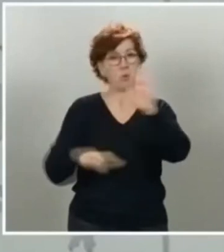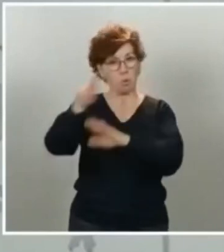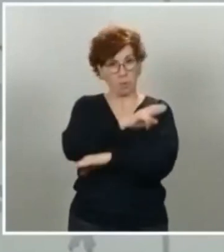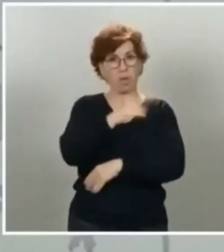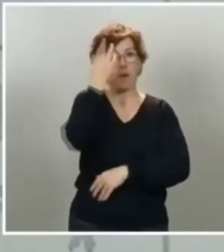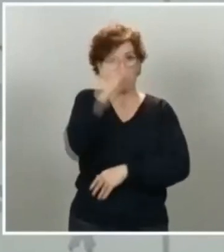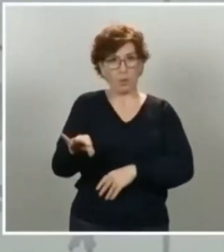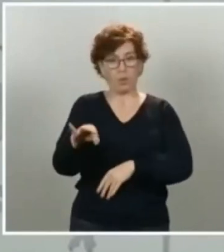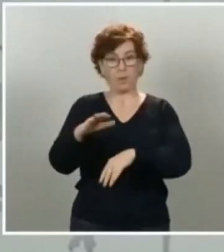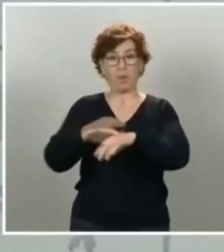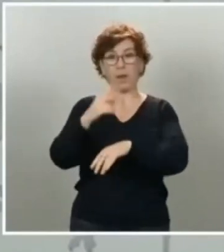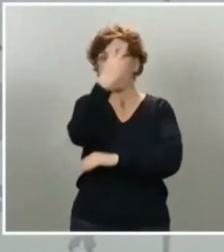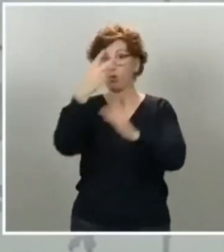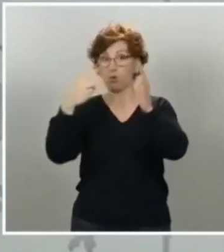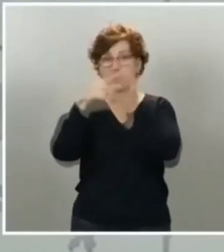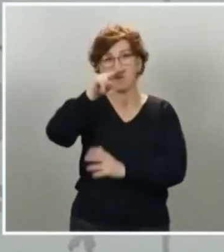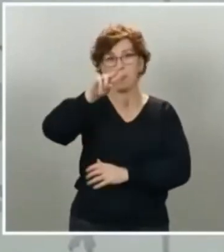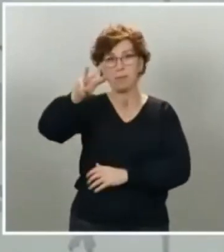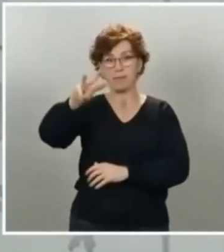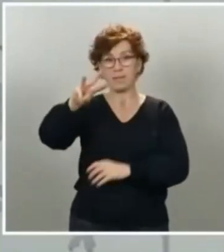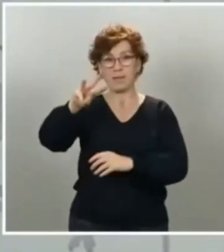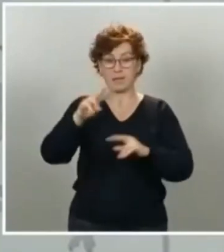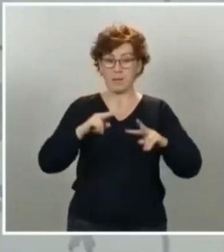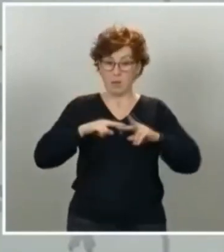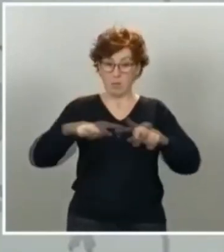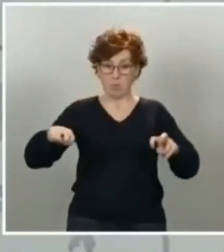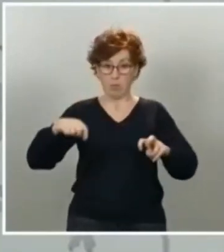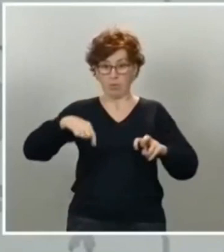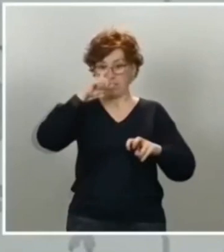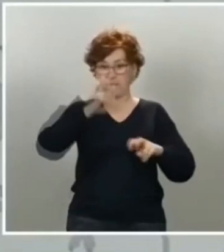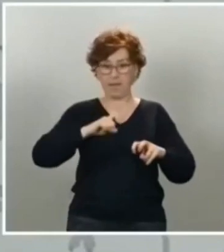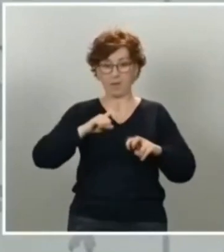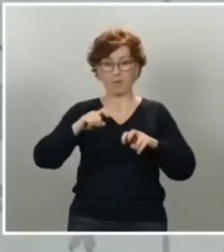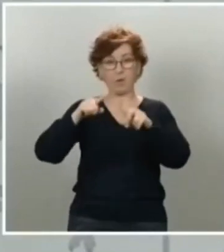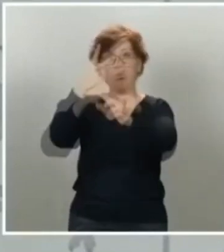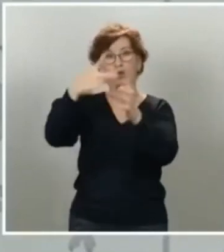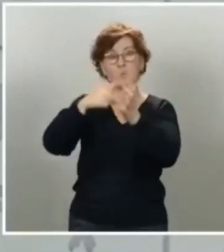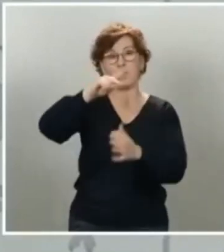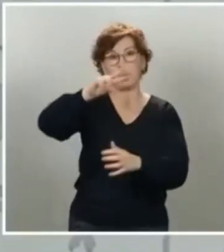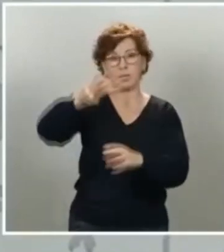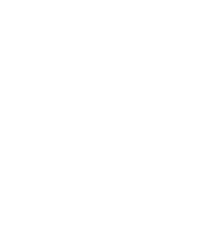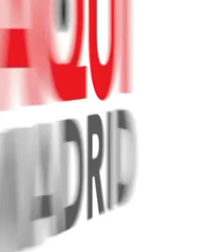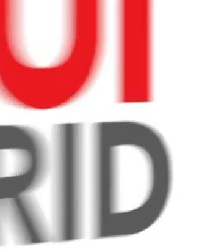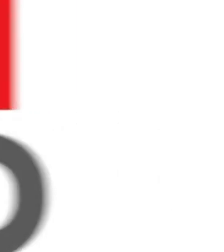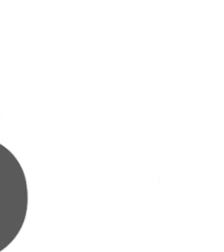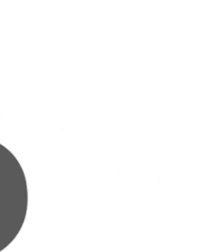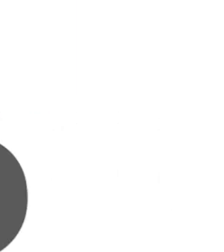2023 mejor de lo que estábamos al comenzar este año tan dramático como consecuencia del COVID-19.